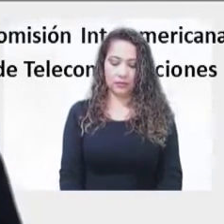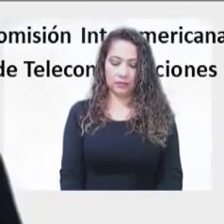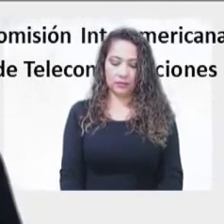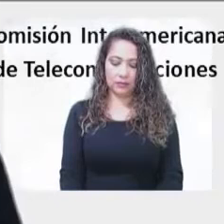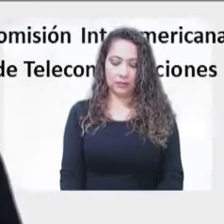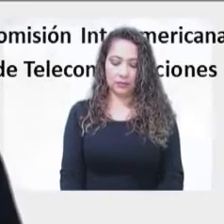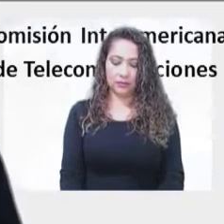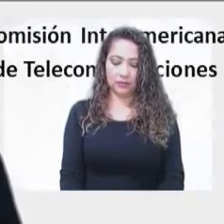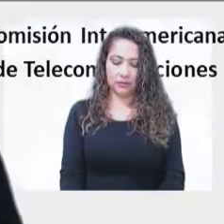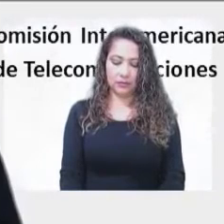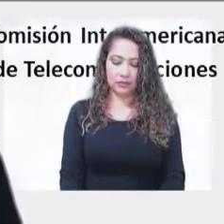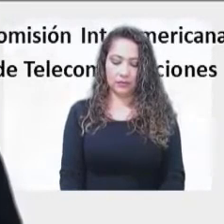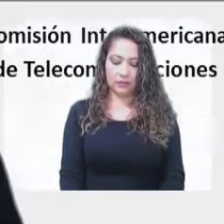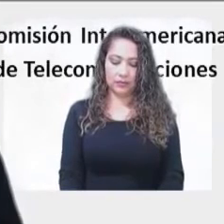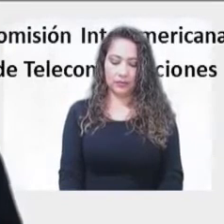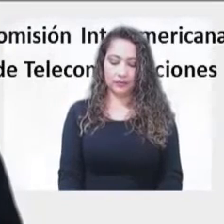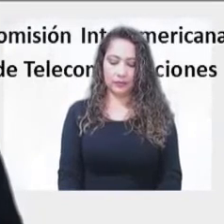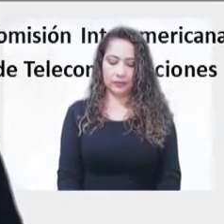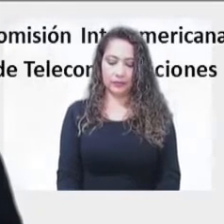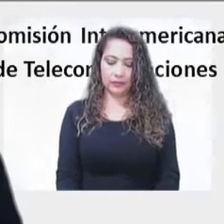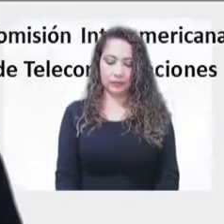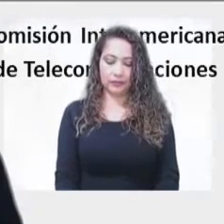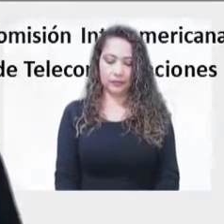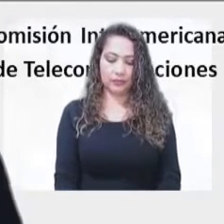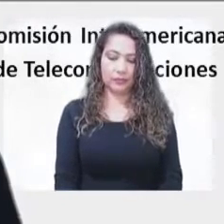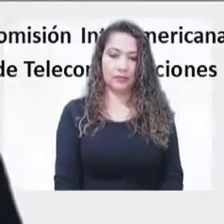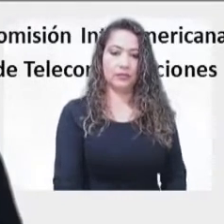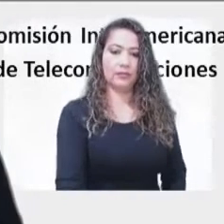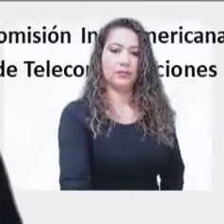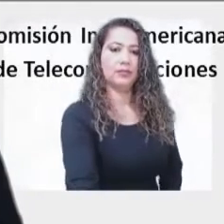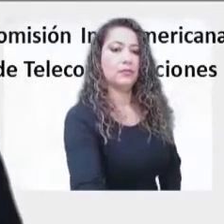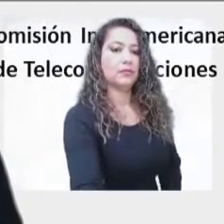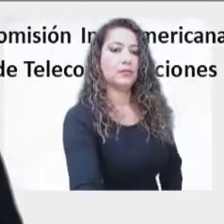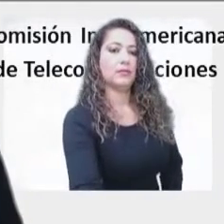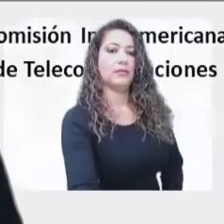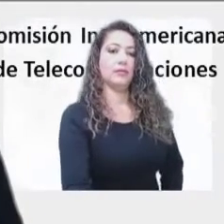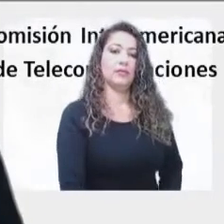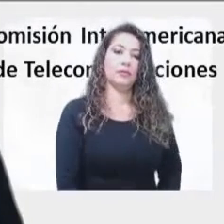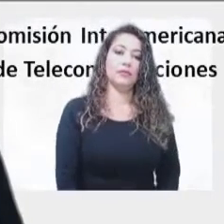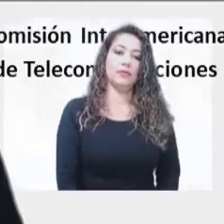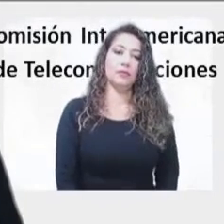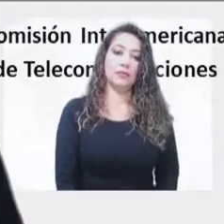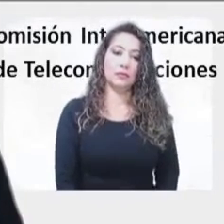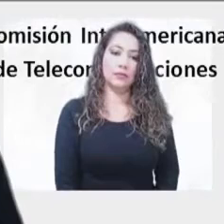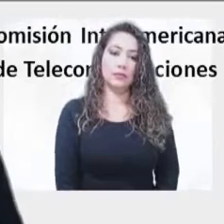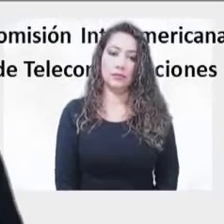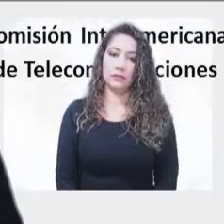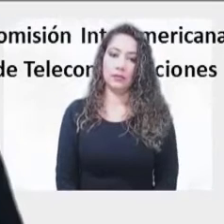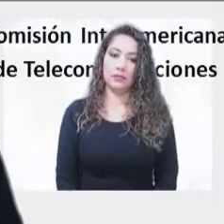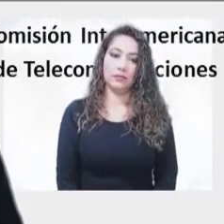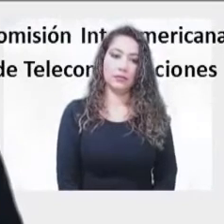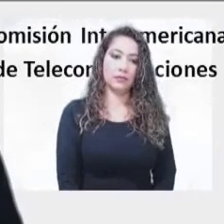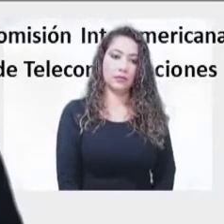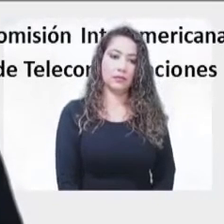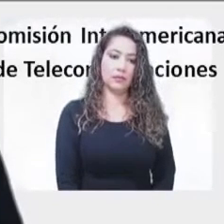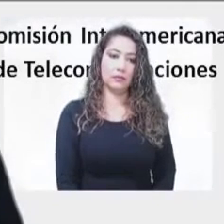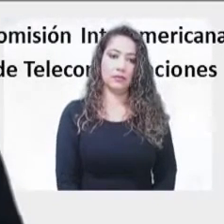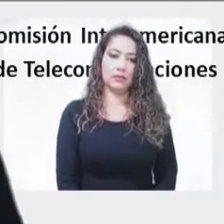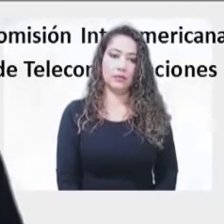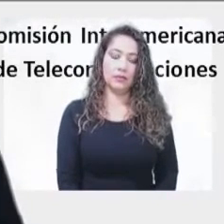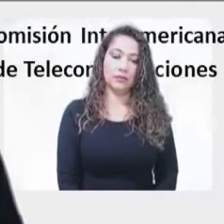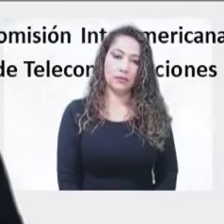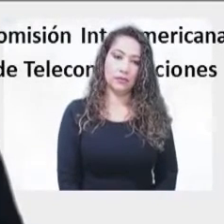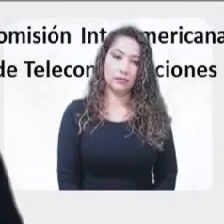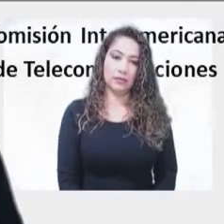dentro del marco de la 51ª Asamblea General de la OEA, los cancilleres de los 34 países de las Américas